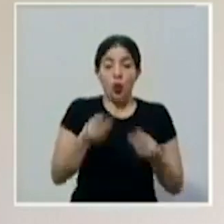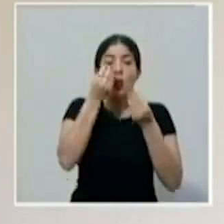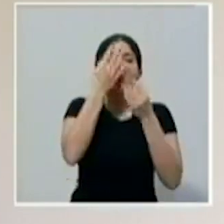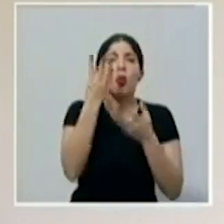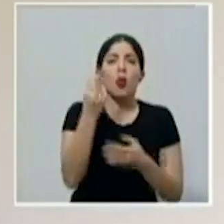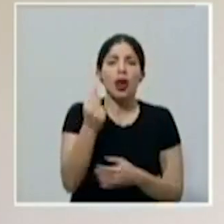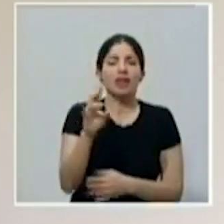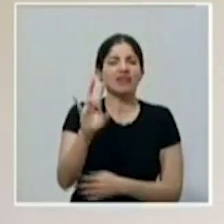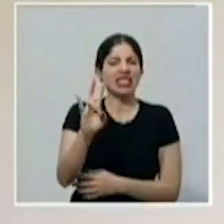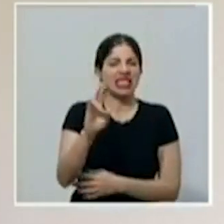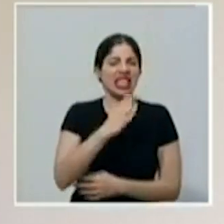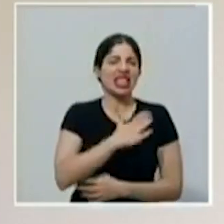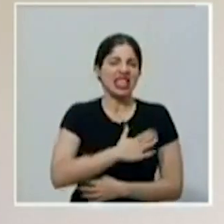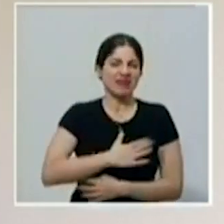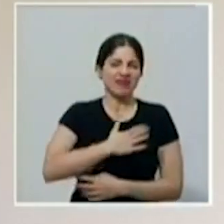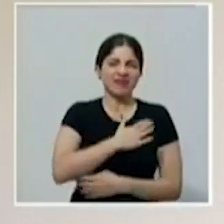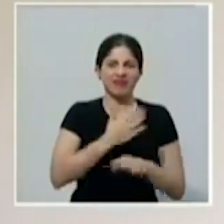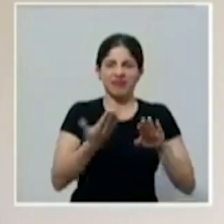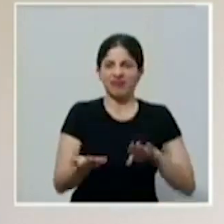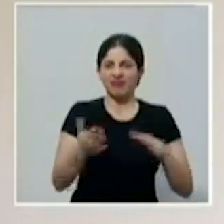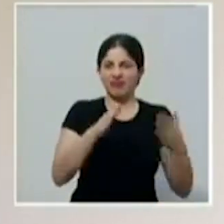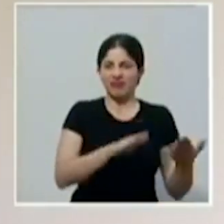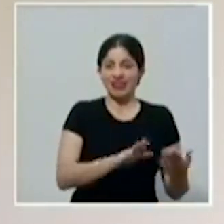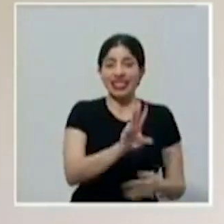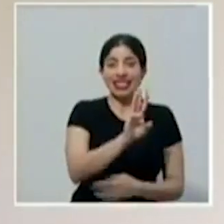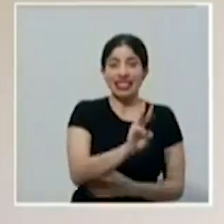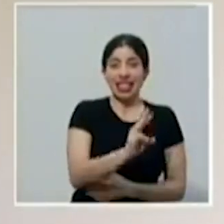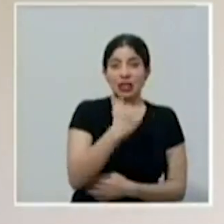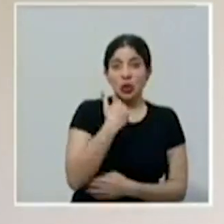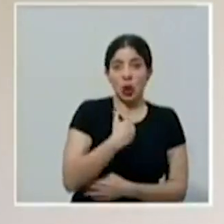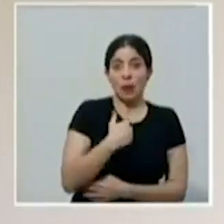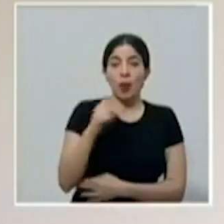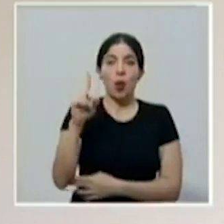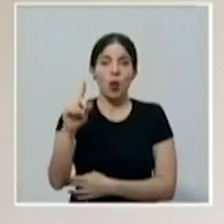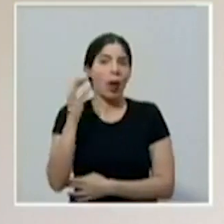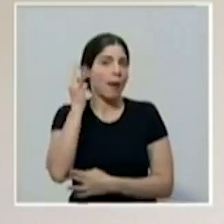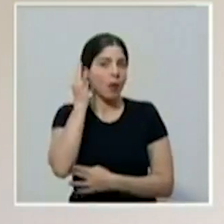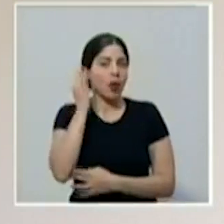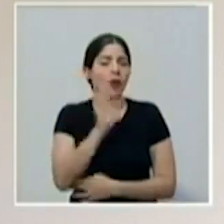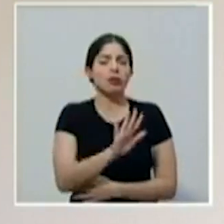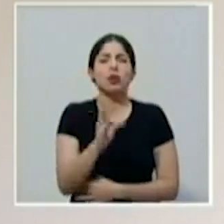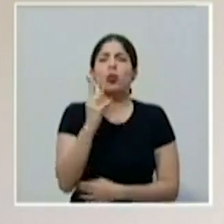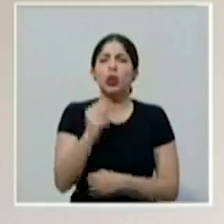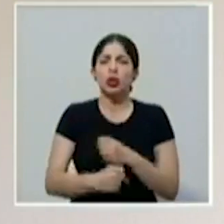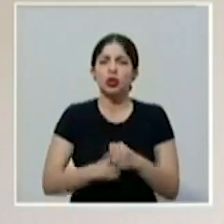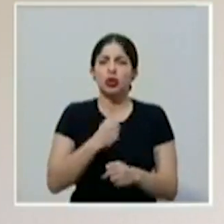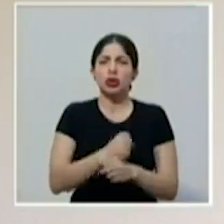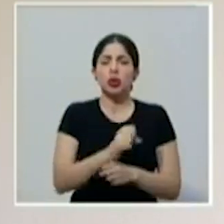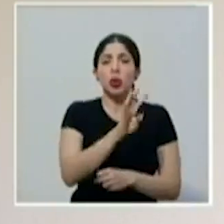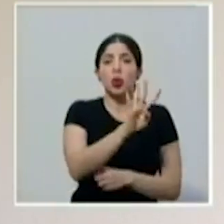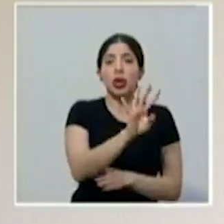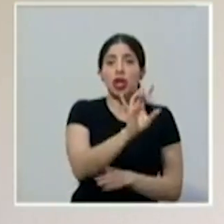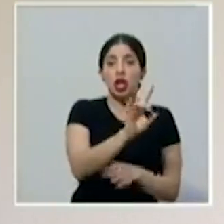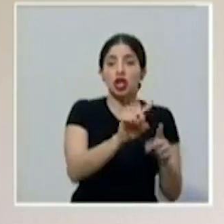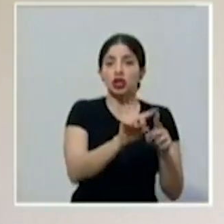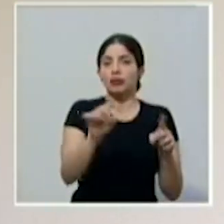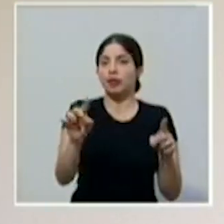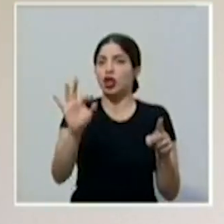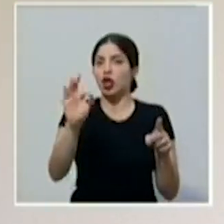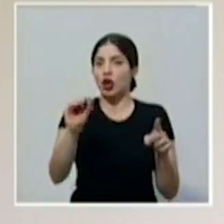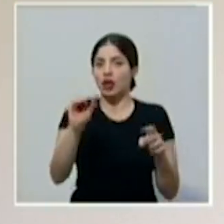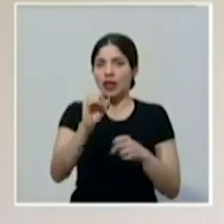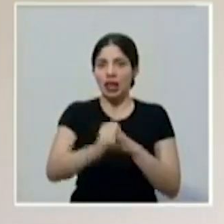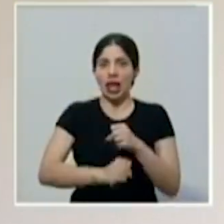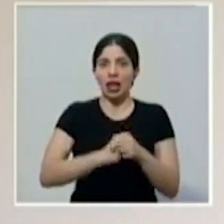7 lamentables fallecimientos, 6 hombres y una mujer con un rango de edad de los 48 a los 90 años.